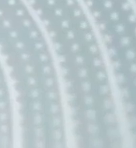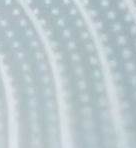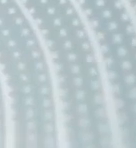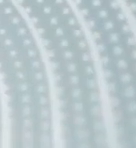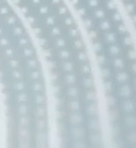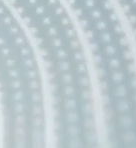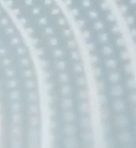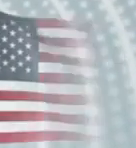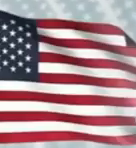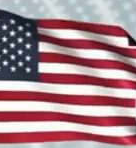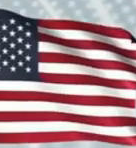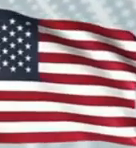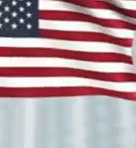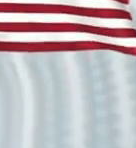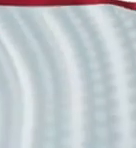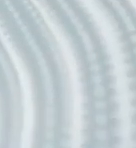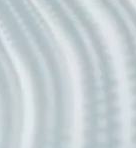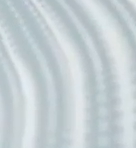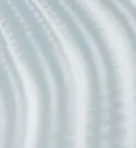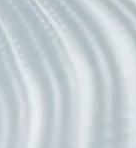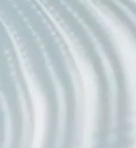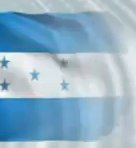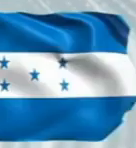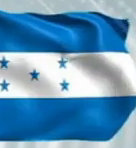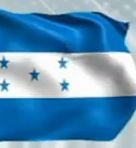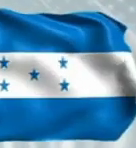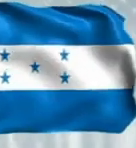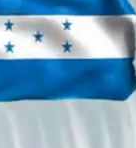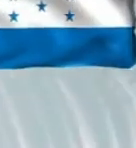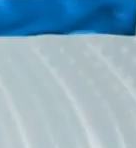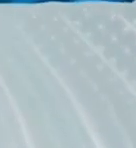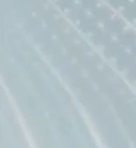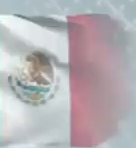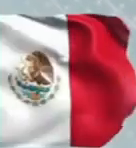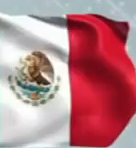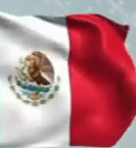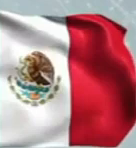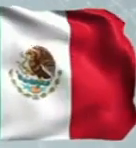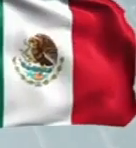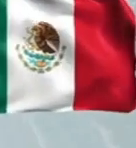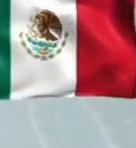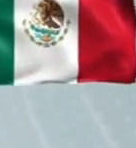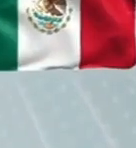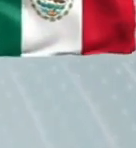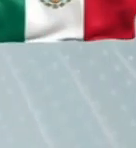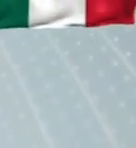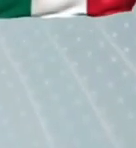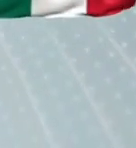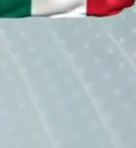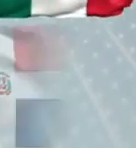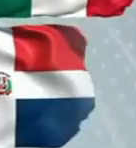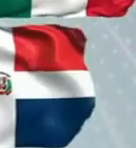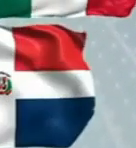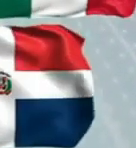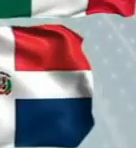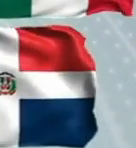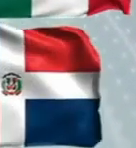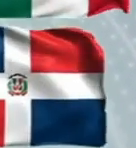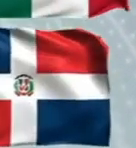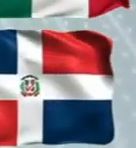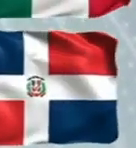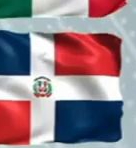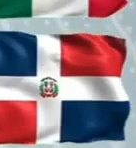Colombia, somos Estados Unidos, somos Honduras, somos México, somos